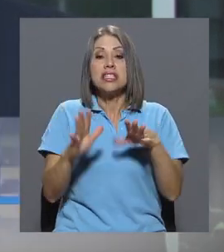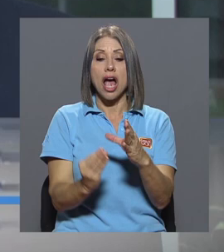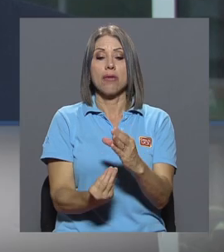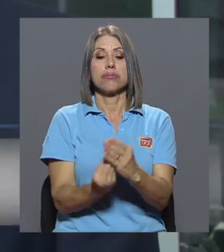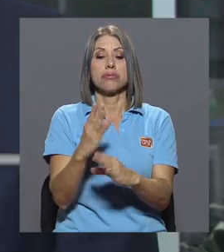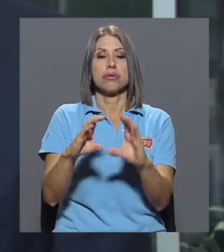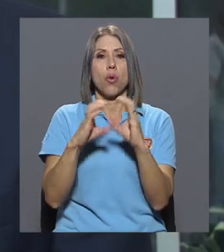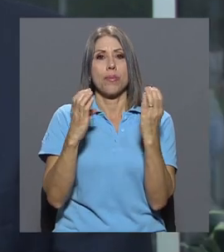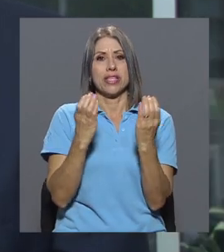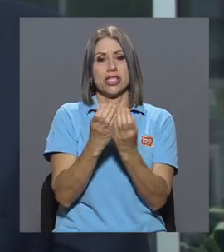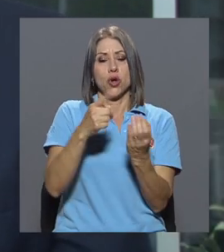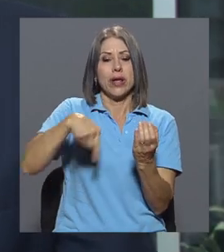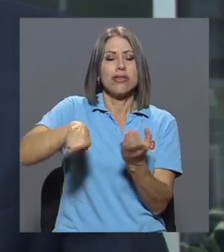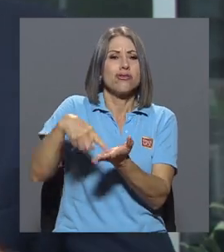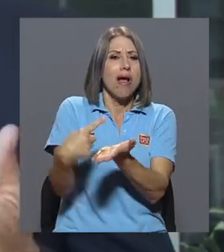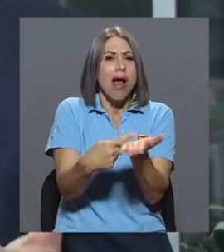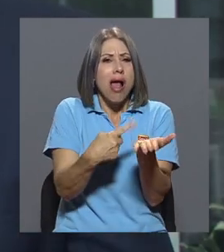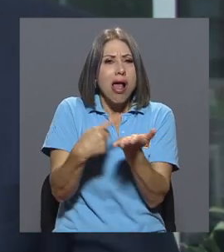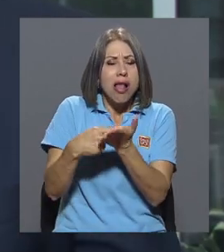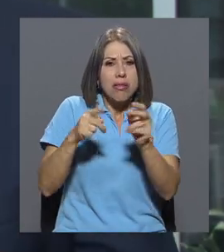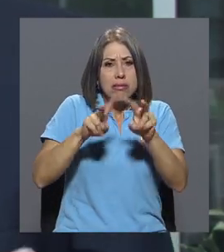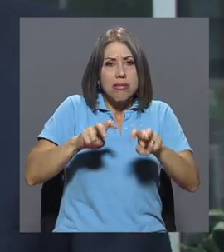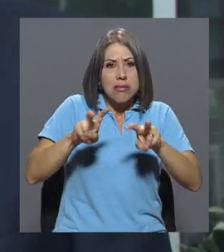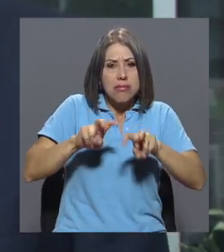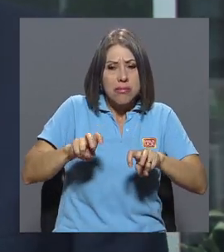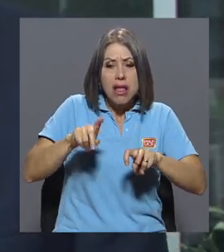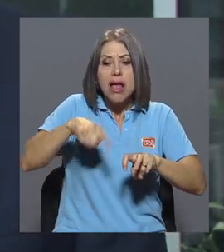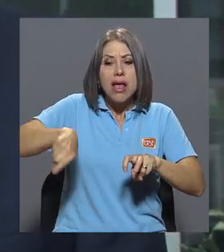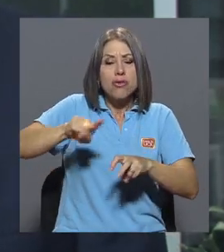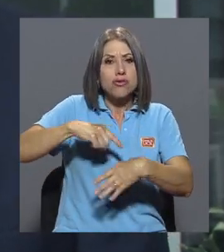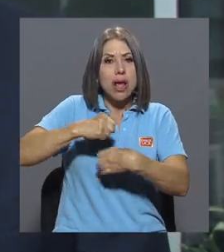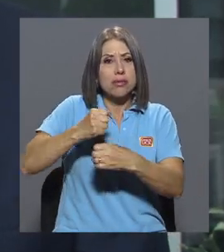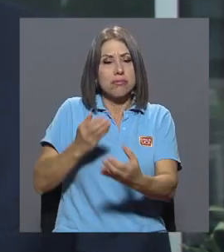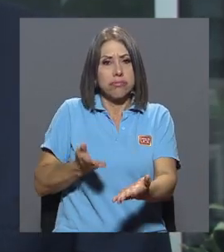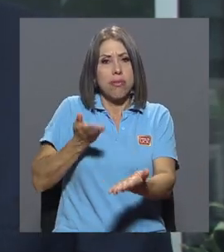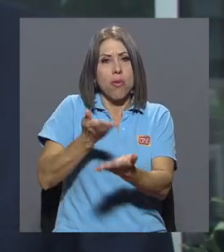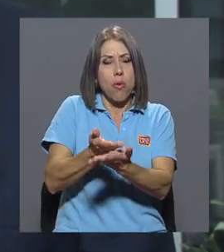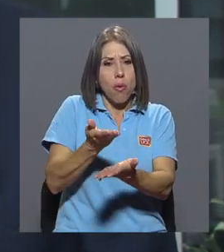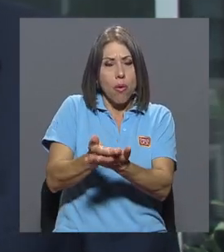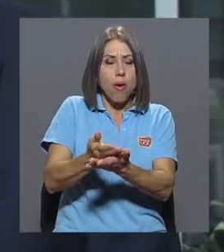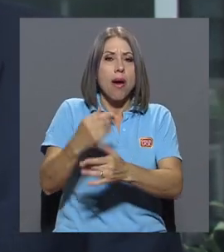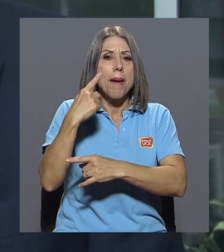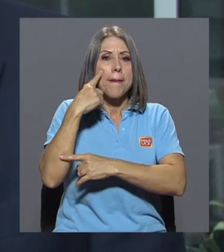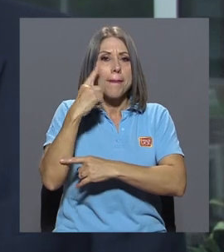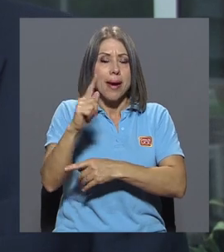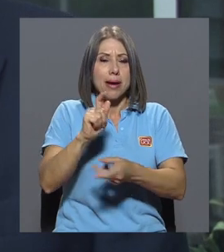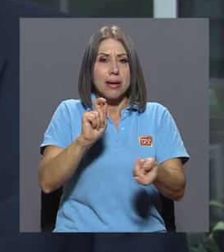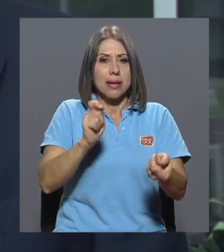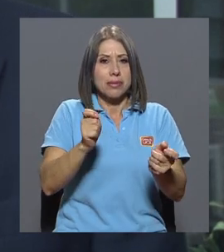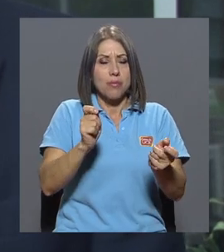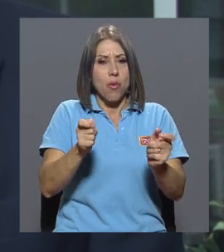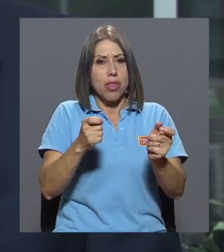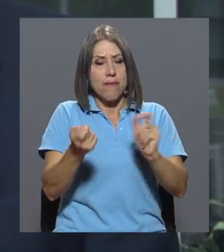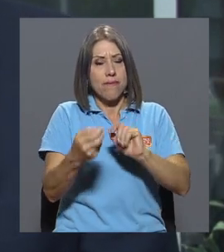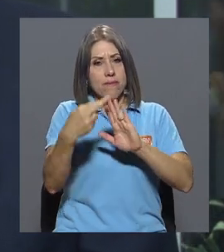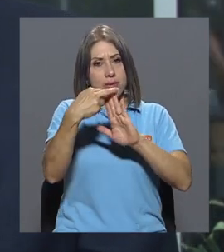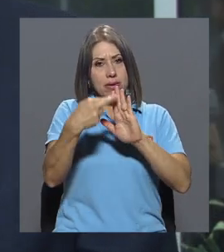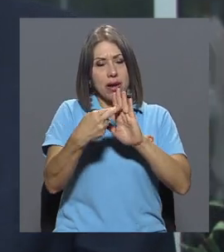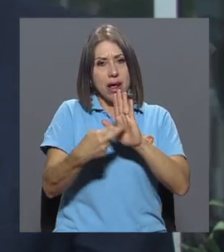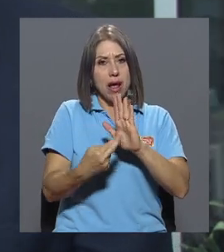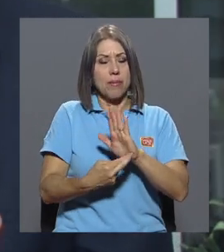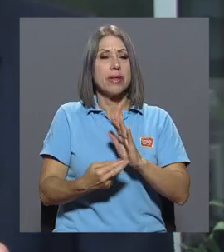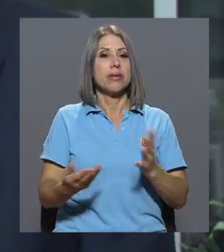va a analizar y hacer las propuestas correspondientes para que se modifique el reglamento